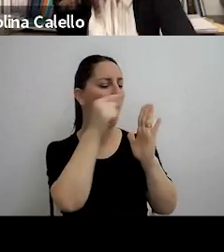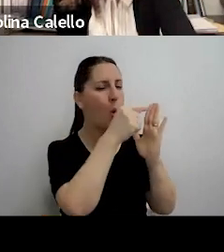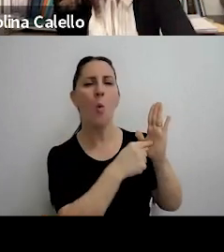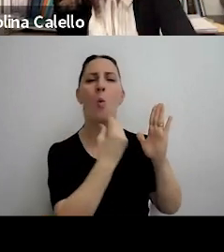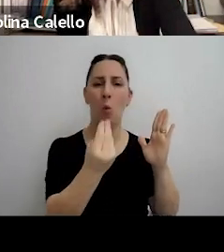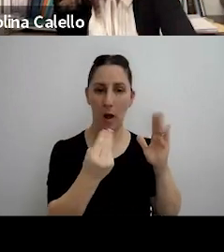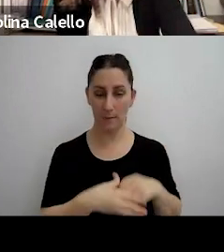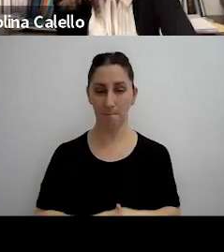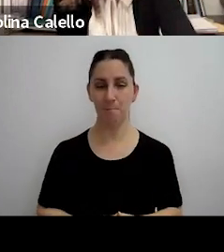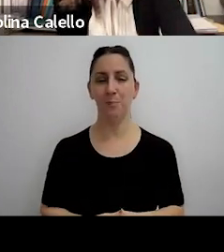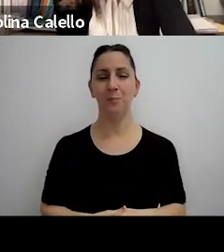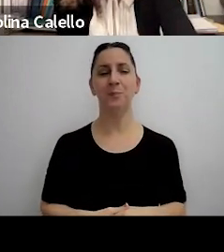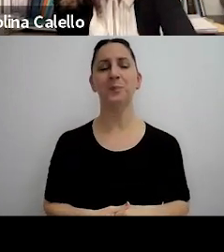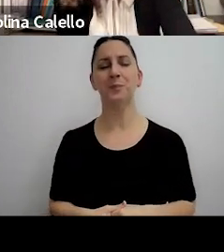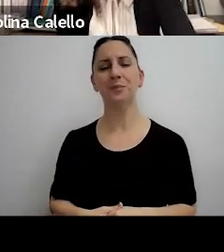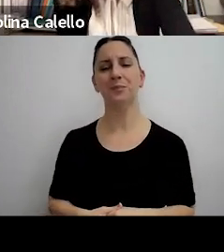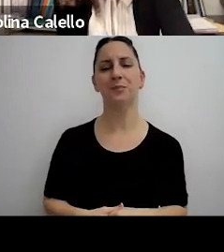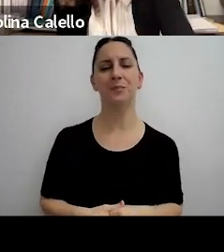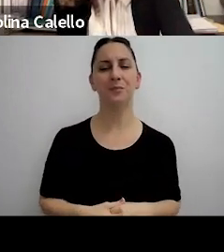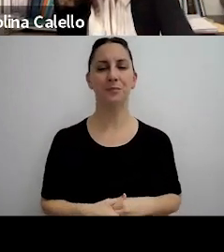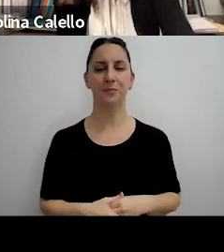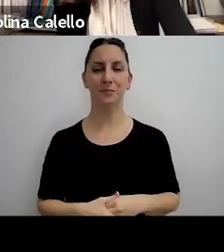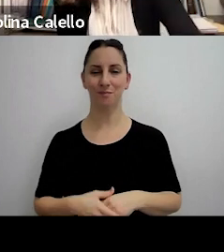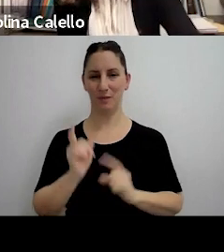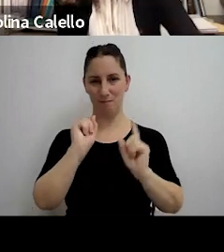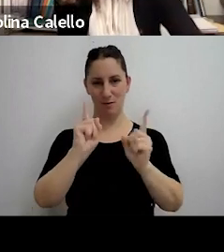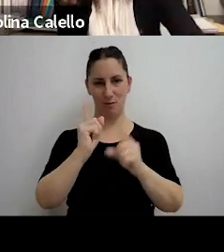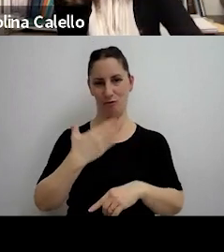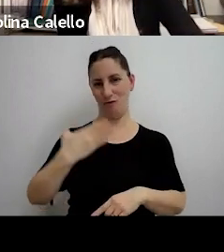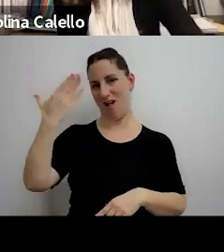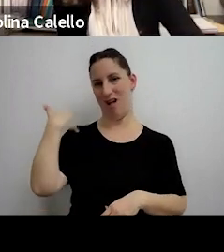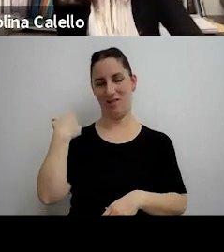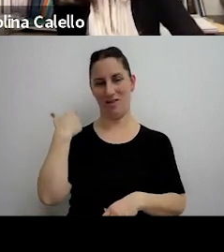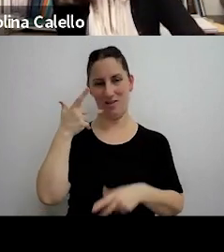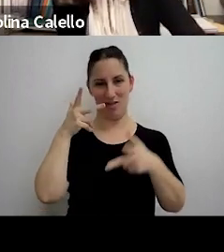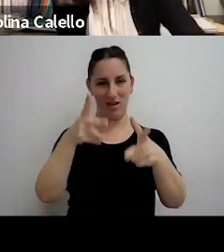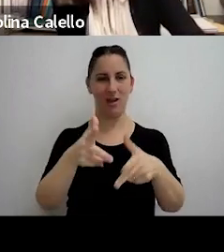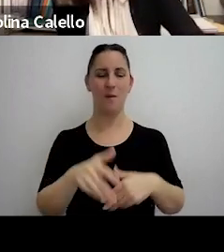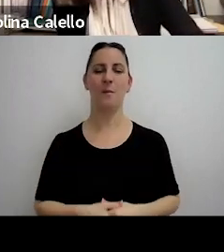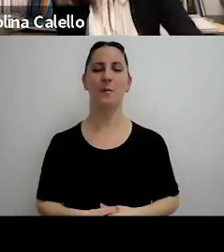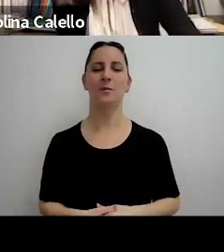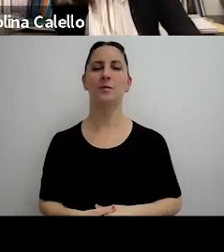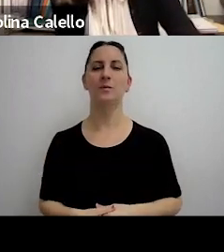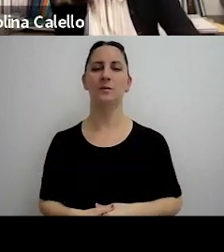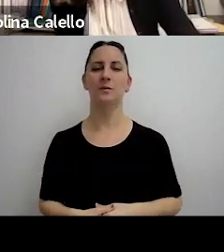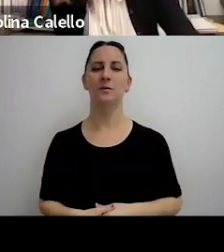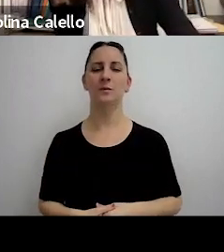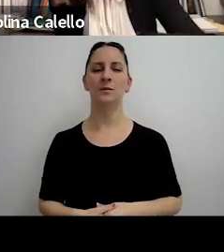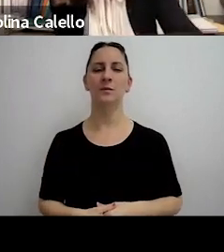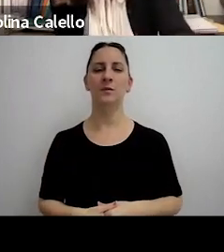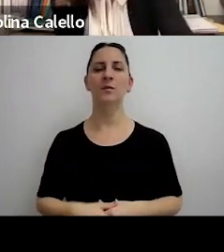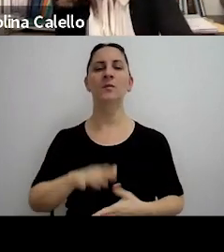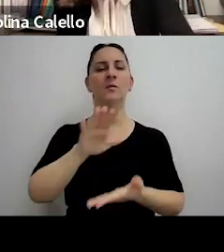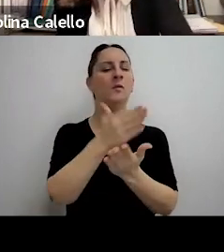y por otra parte bueno lo que yo les decía ahora con relación al